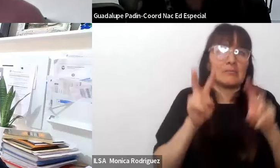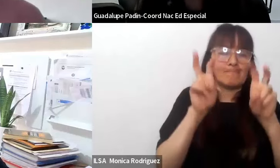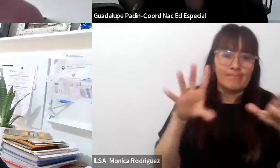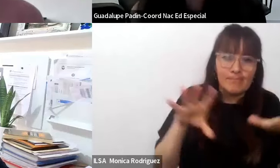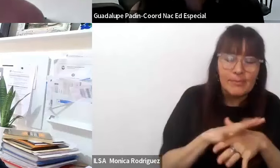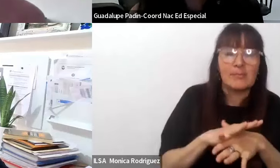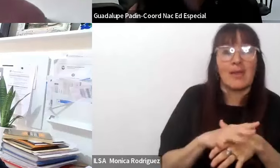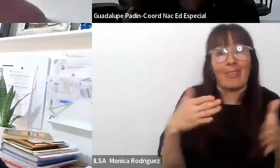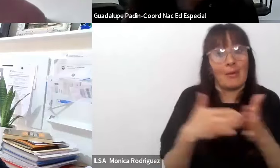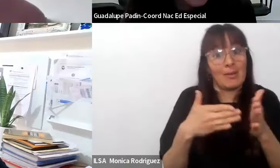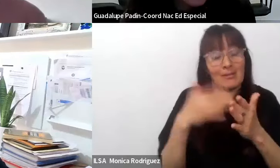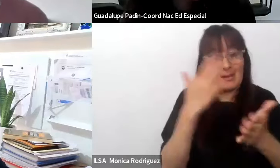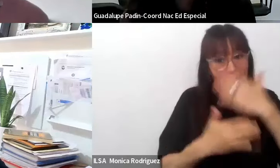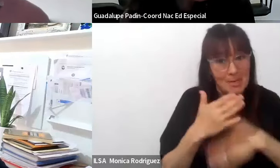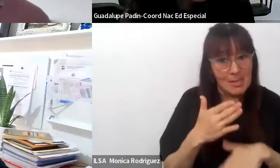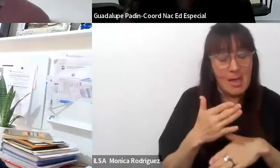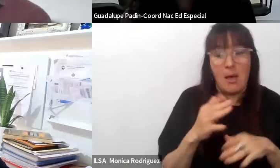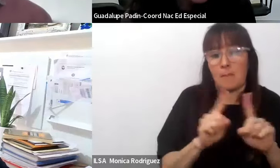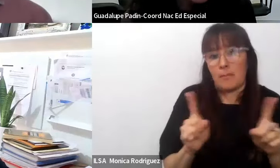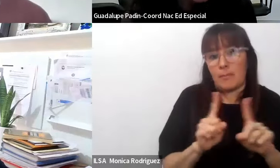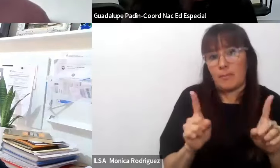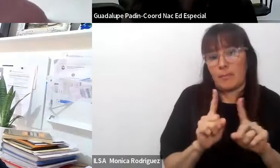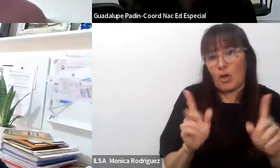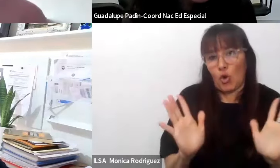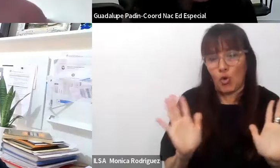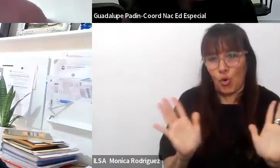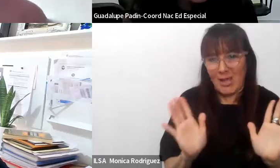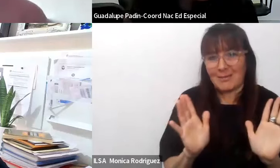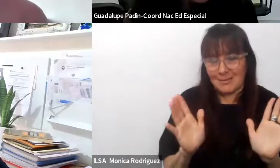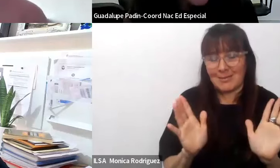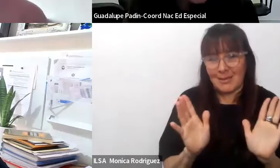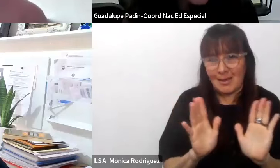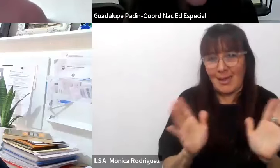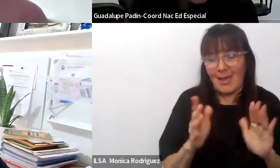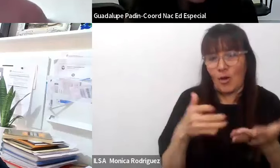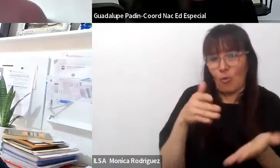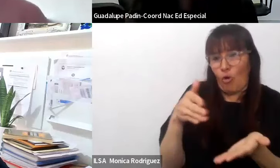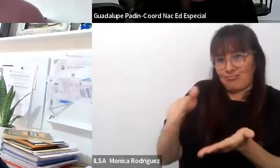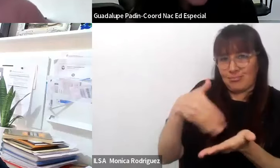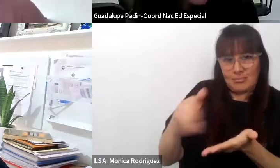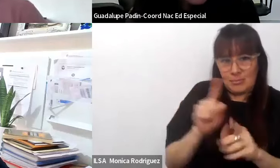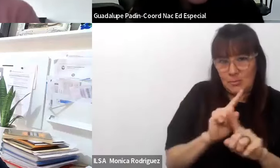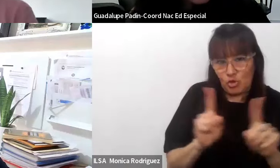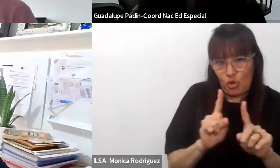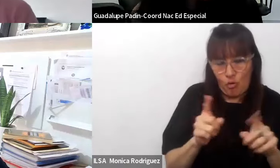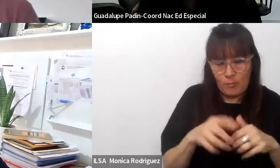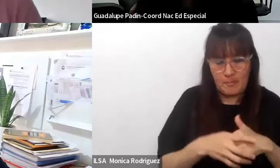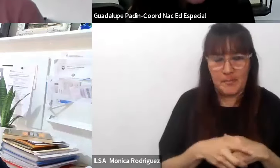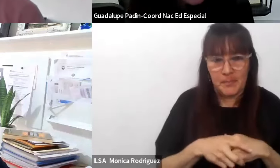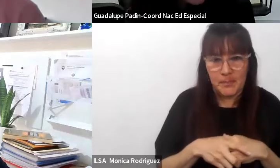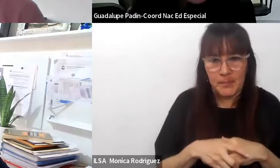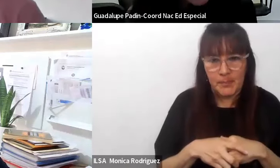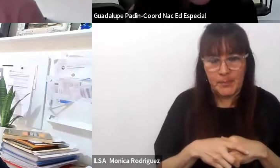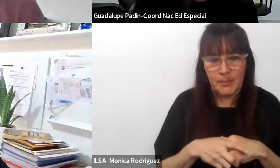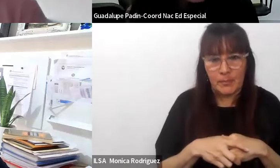discapacidad pero que no pueden dejar nunca de construir un marco común que tiene que apostar a generar cada vez más democracia y más